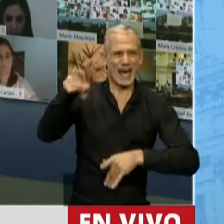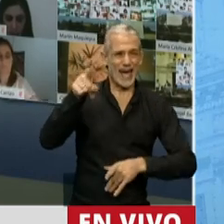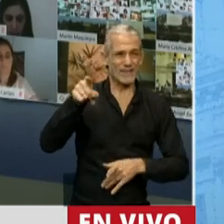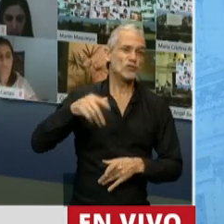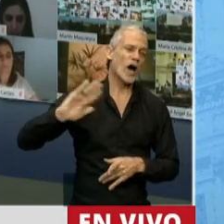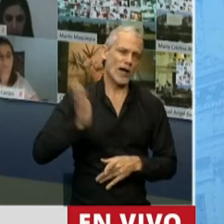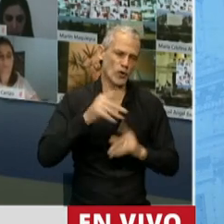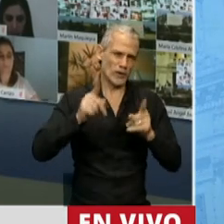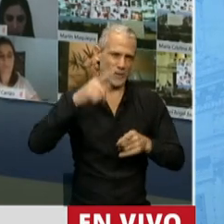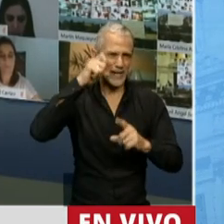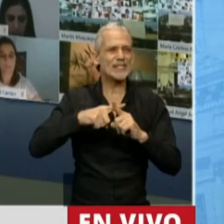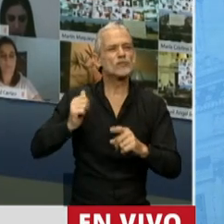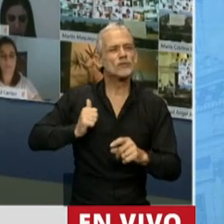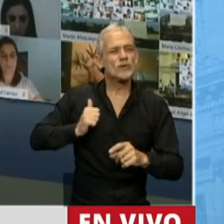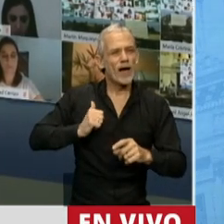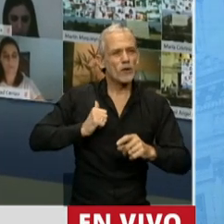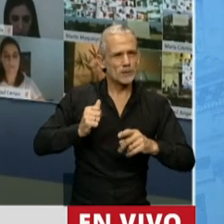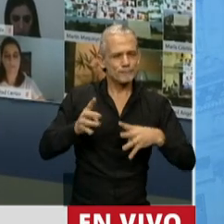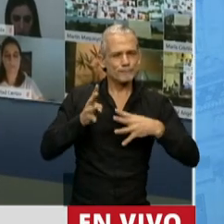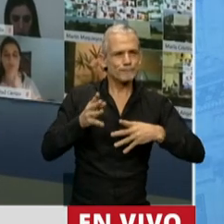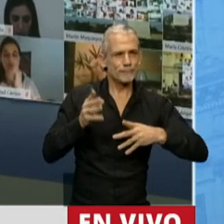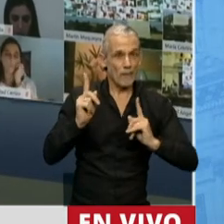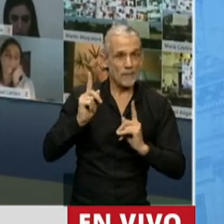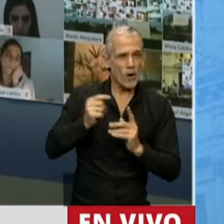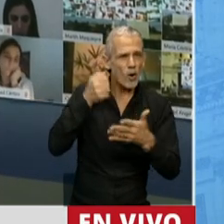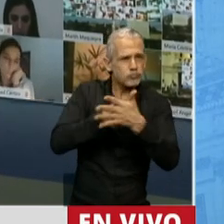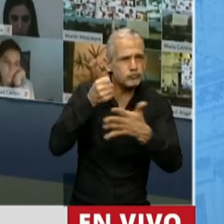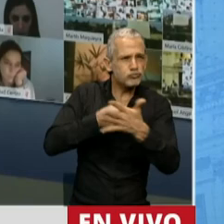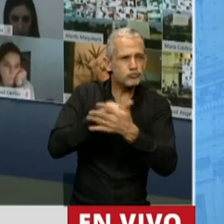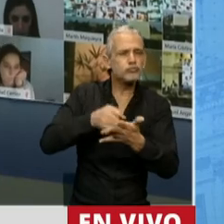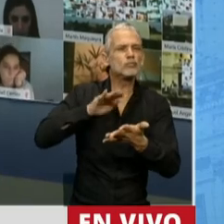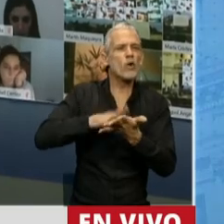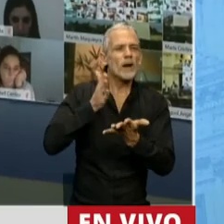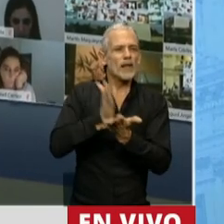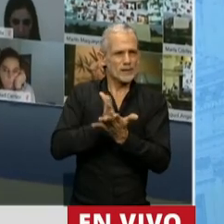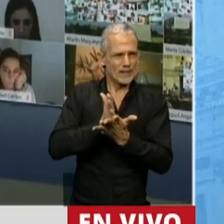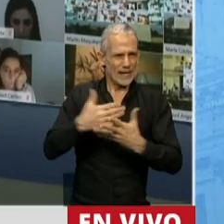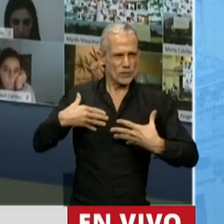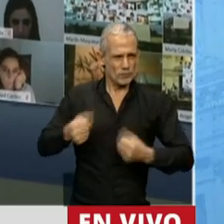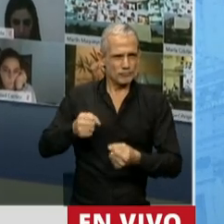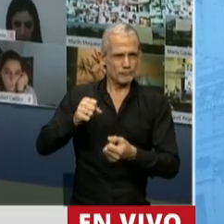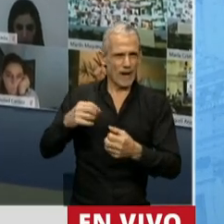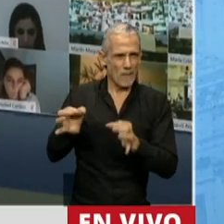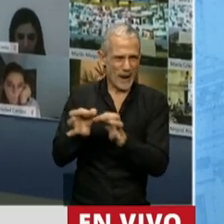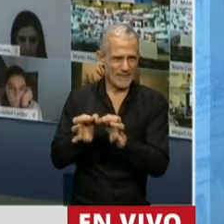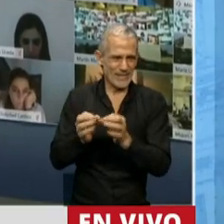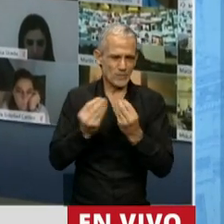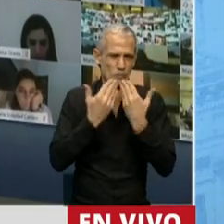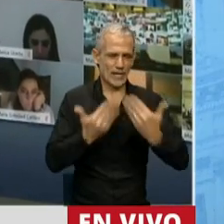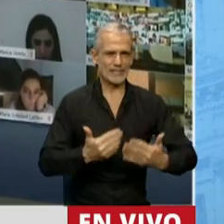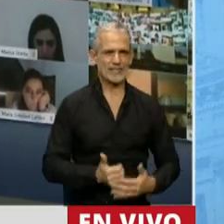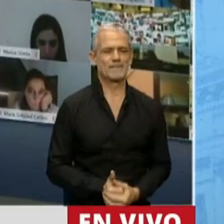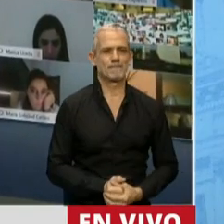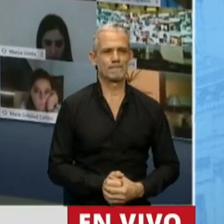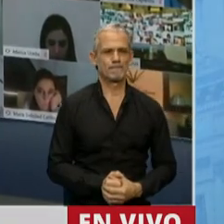a todos aquellos que han adoptado la causa Malvinas como su compromiso de vida y su bandera. Muchas gracias.